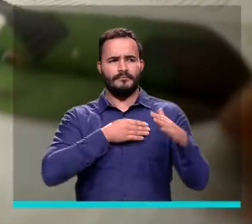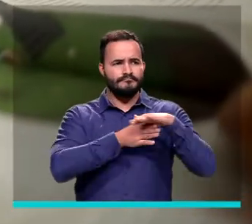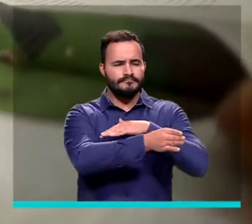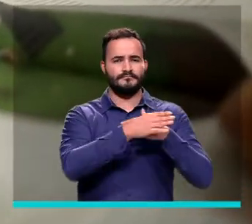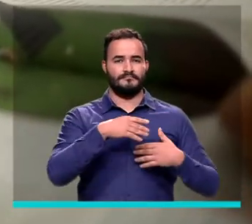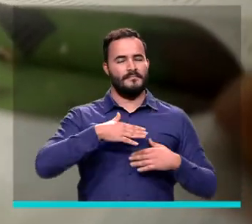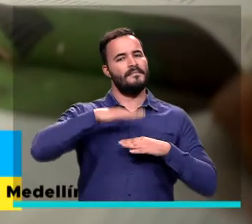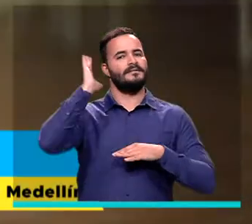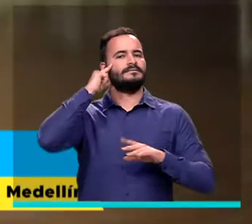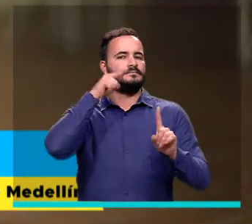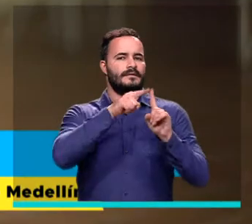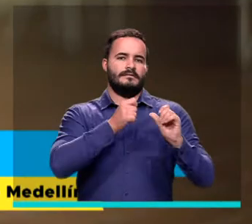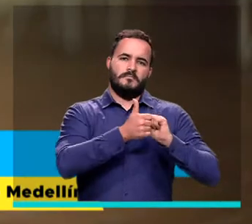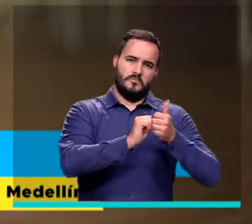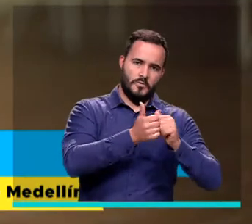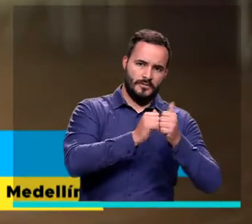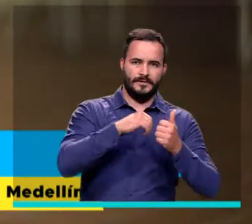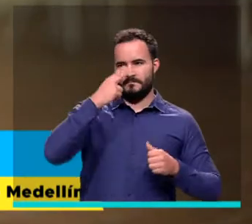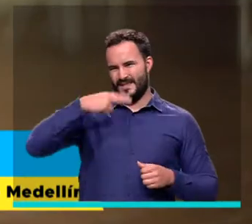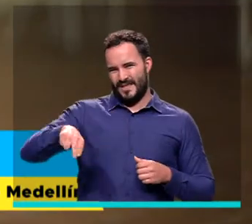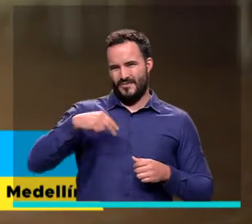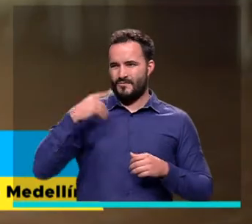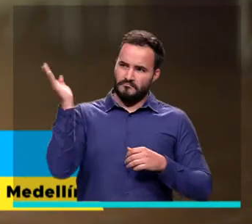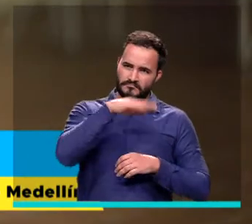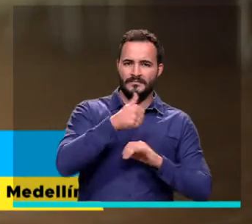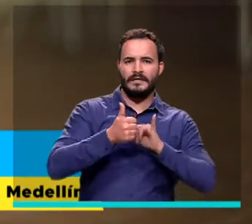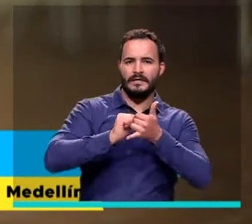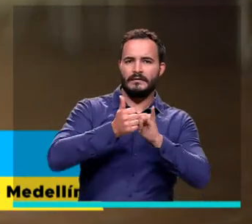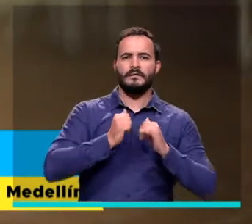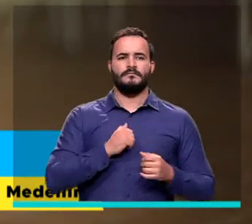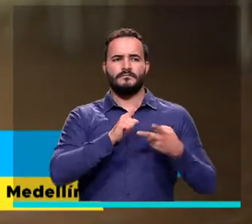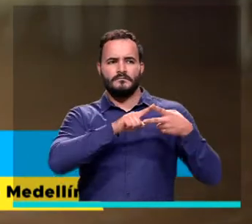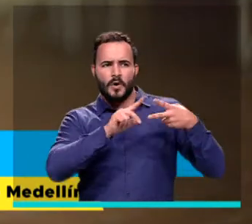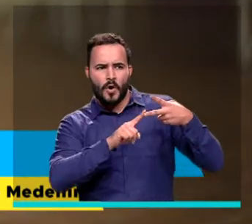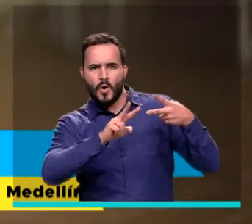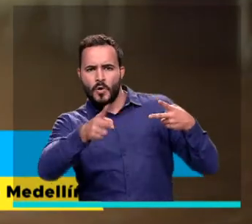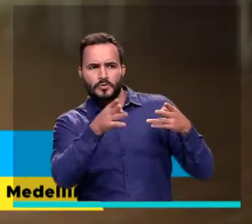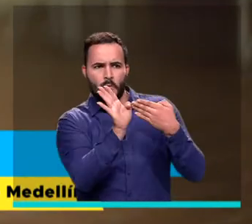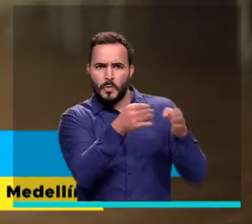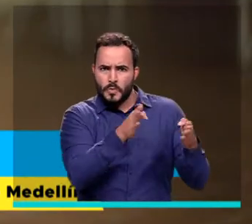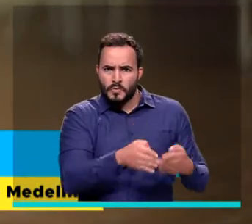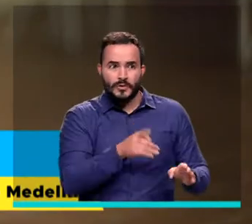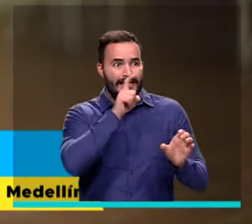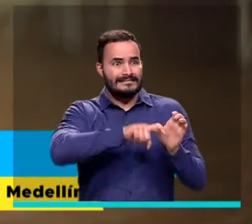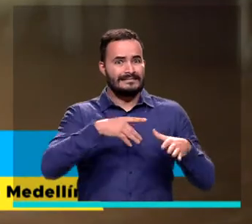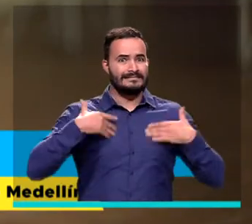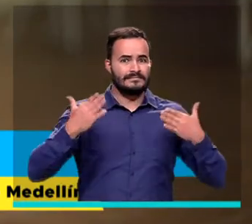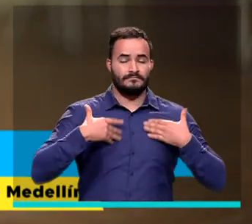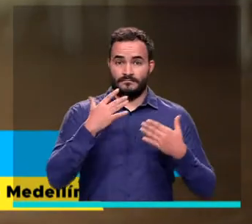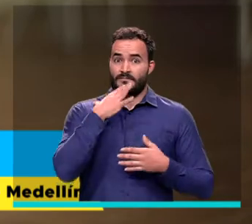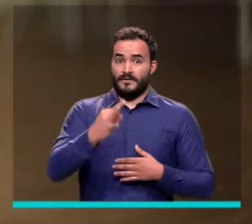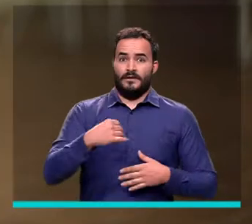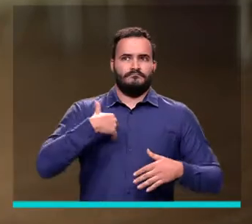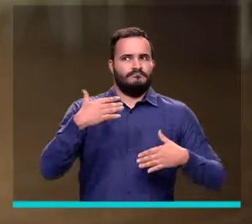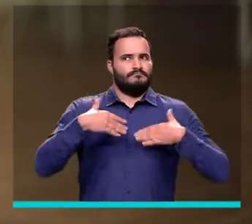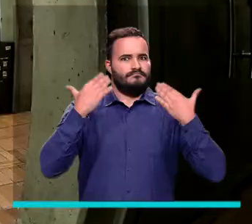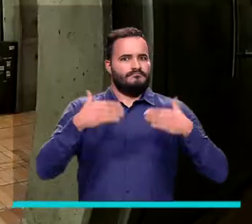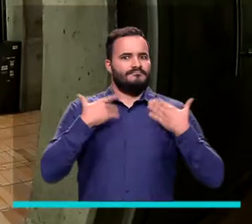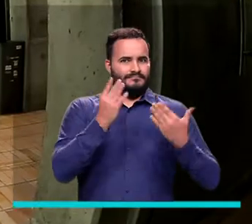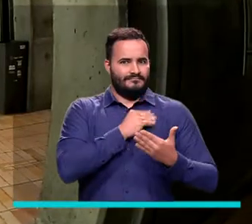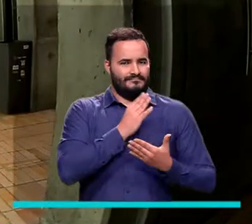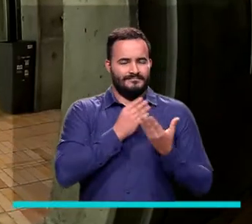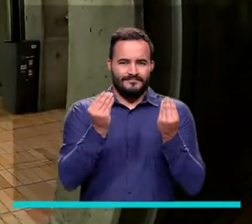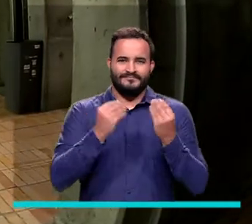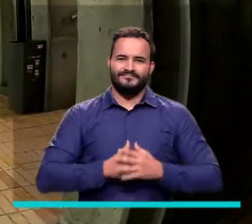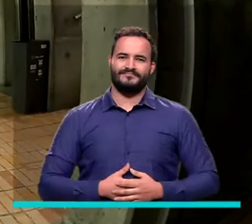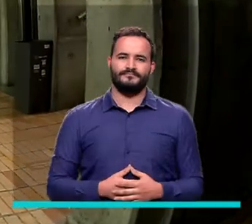Vengo a hacer deporte con mi hijo de Linder, vengo a cursos, vengo a varias cosas aquí y yo me siento muy contenta.